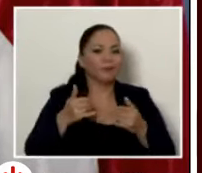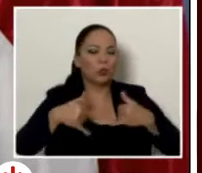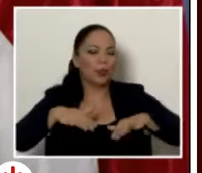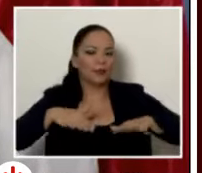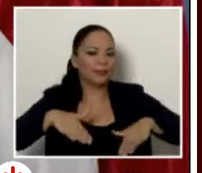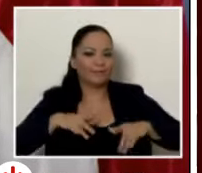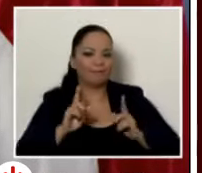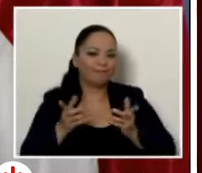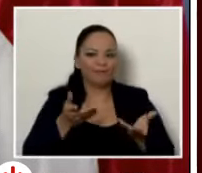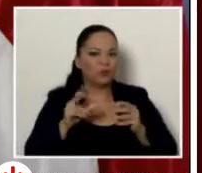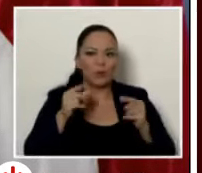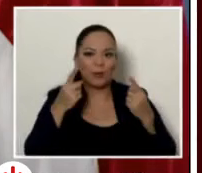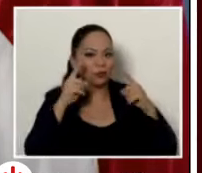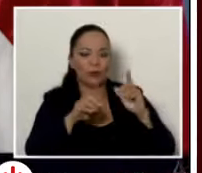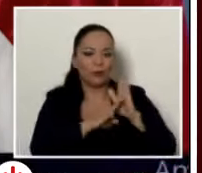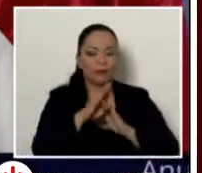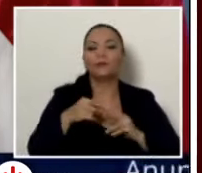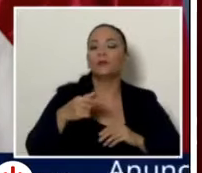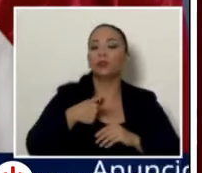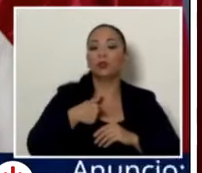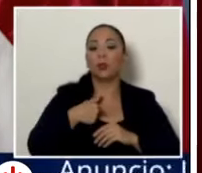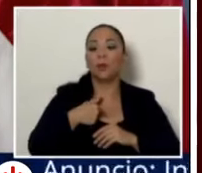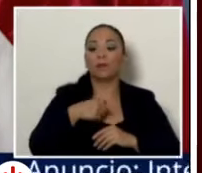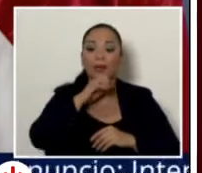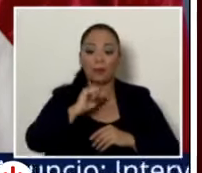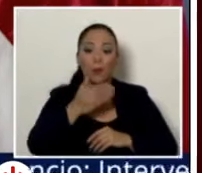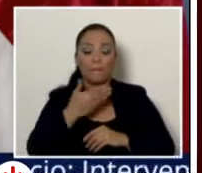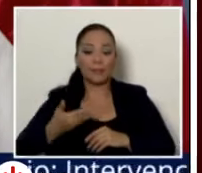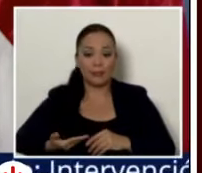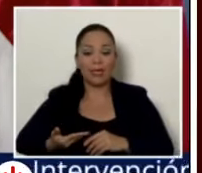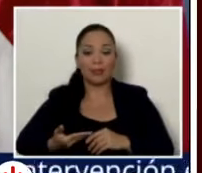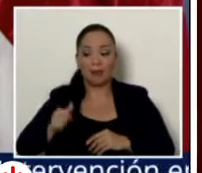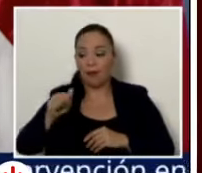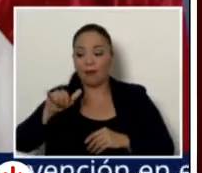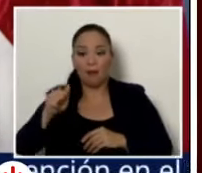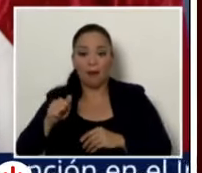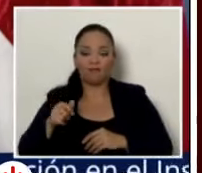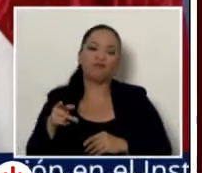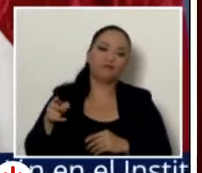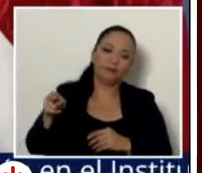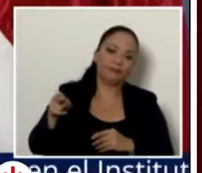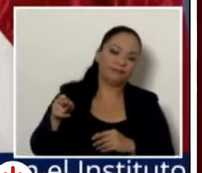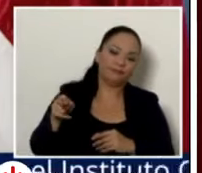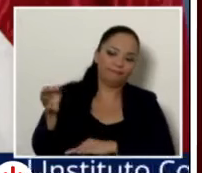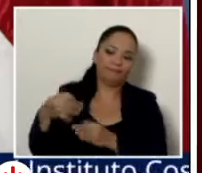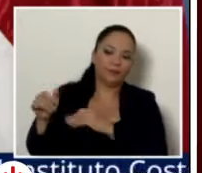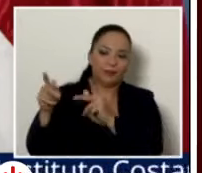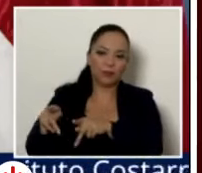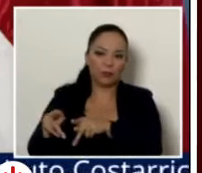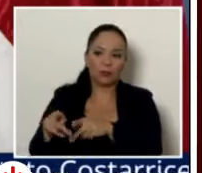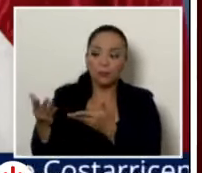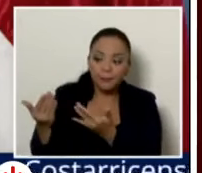destituí al antiguo presidente ejecutivo por falta de resultados hace un